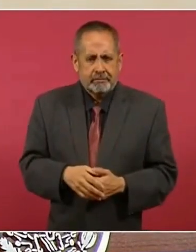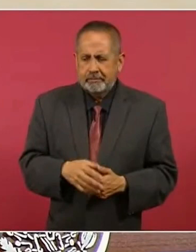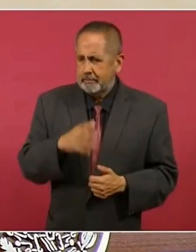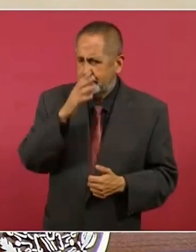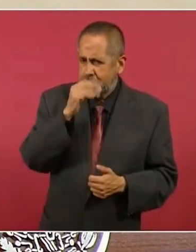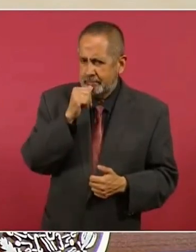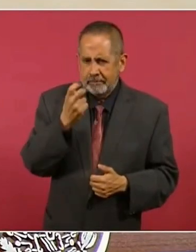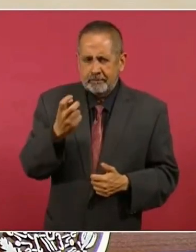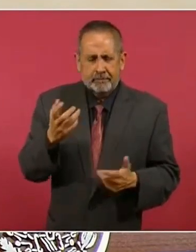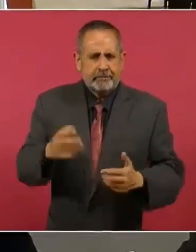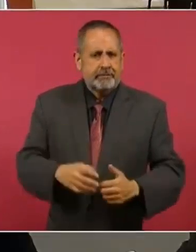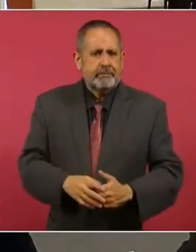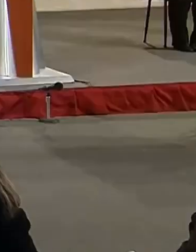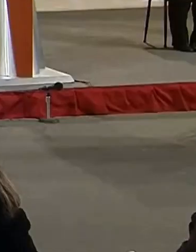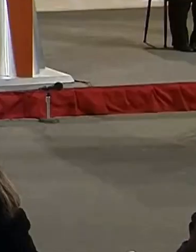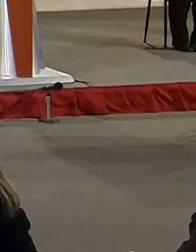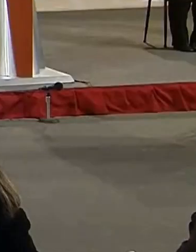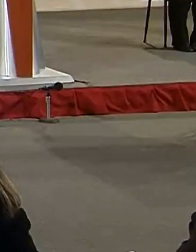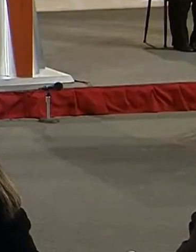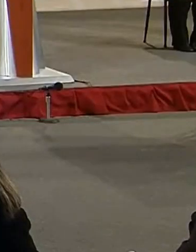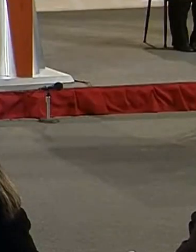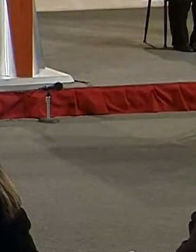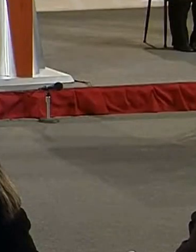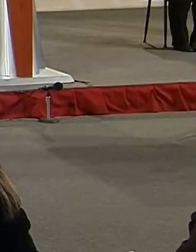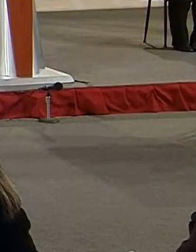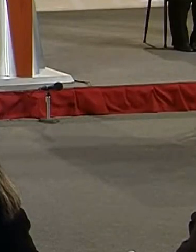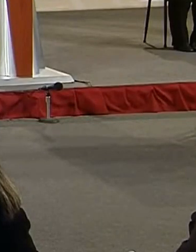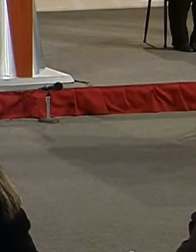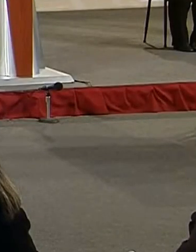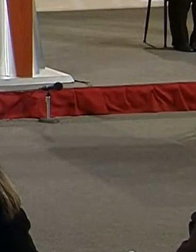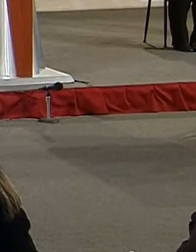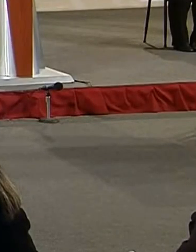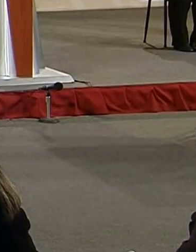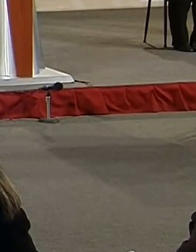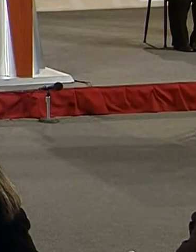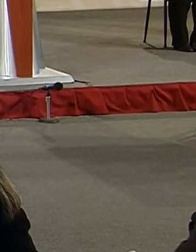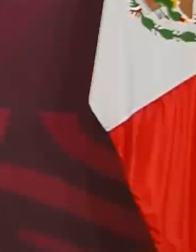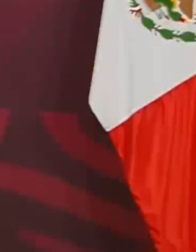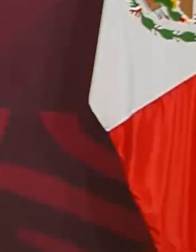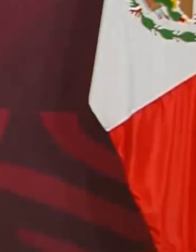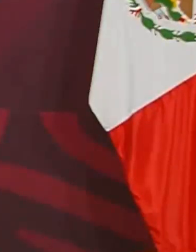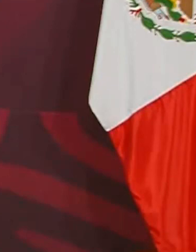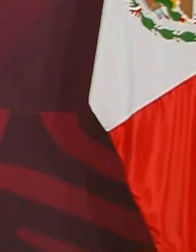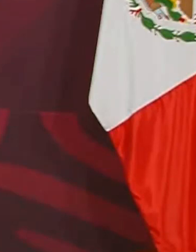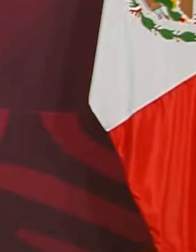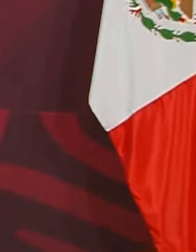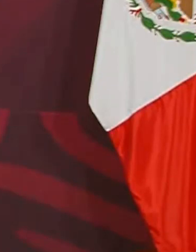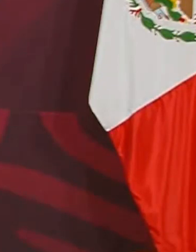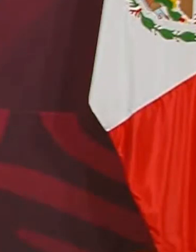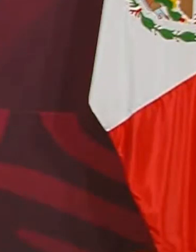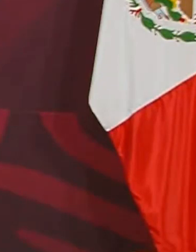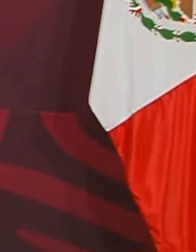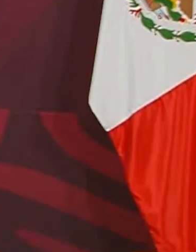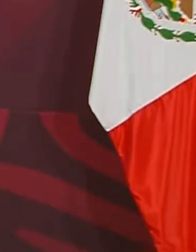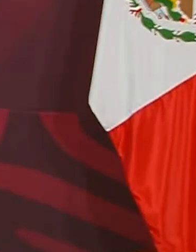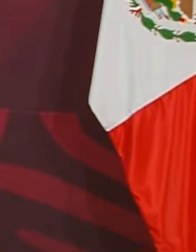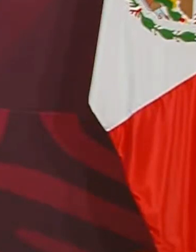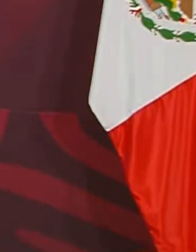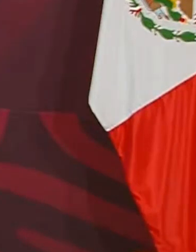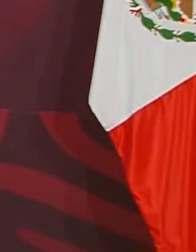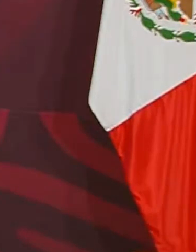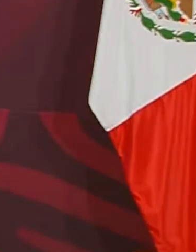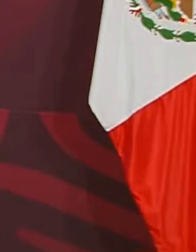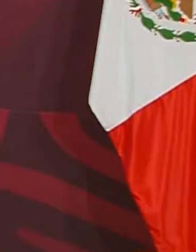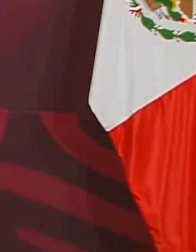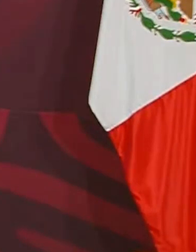vender naranja y comprar jugo de naranja. En eso